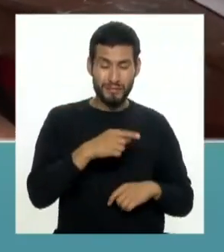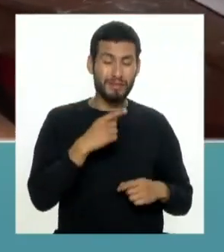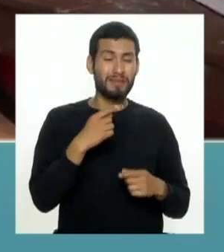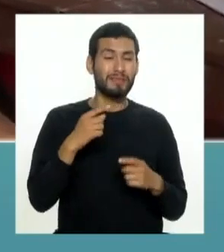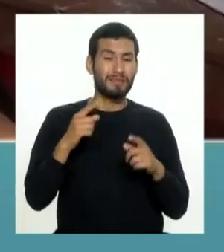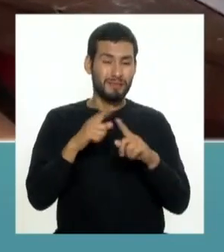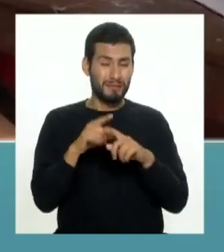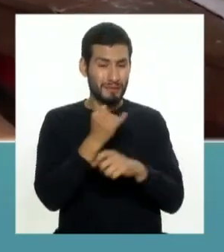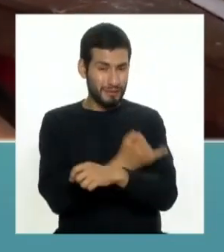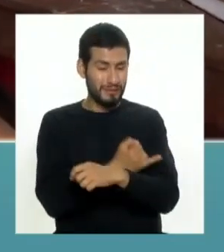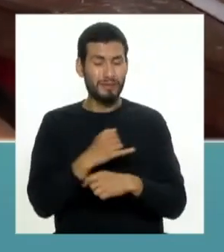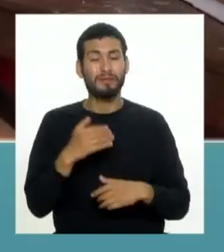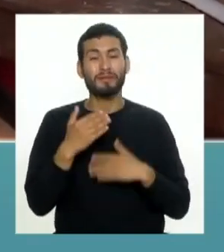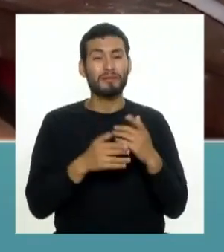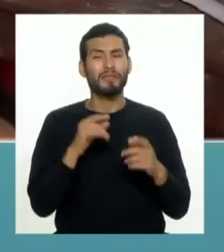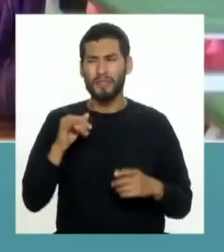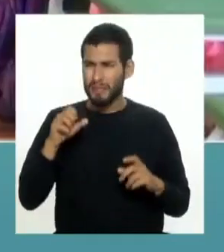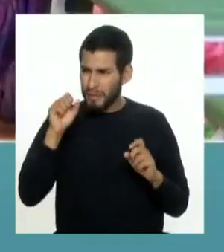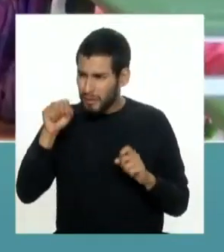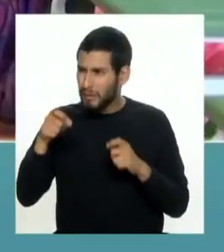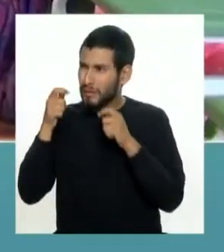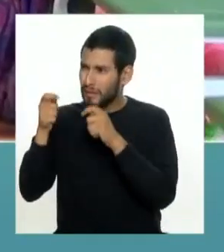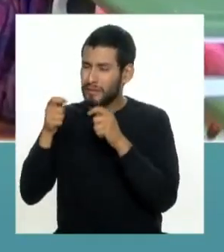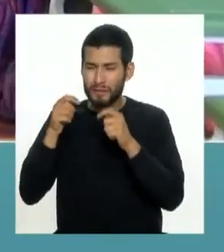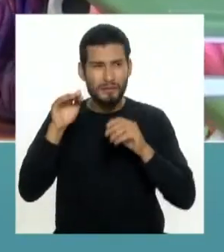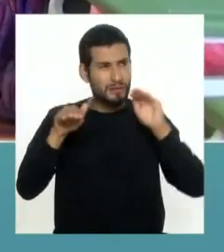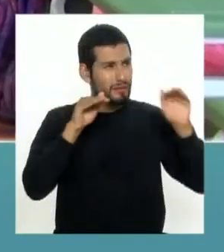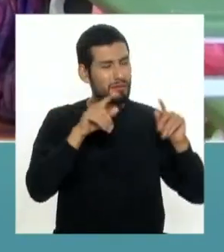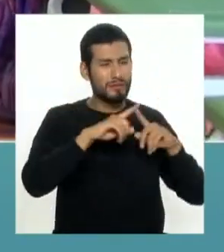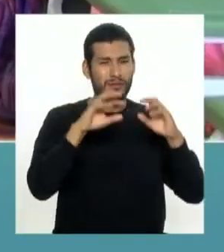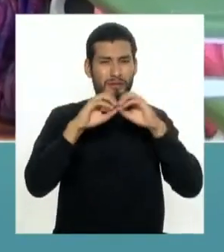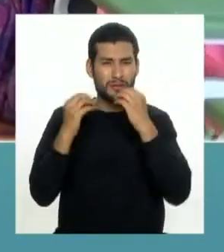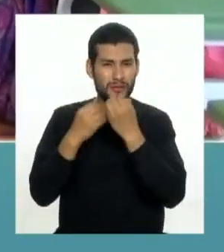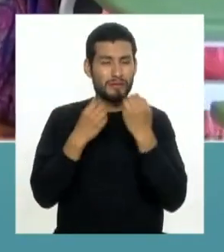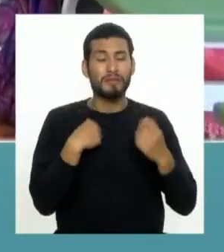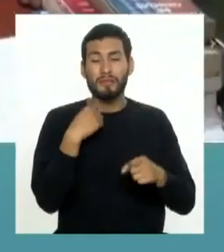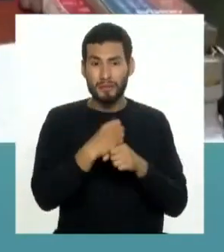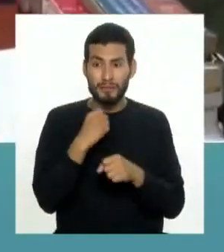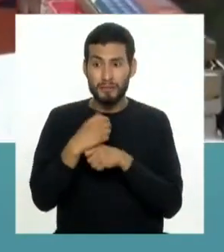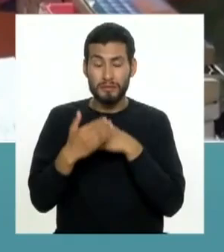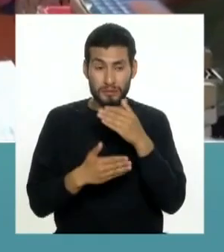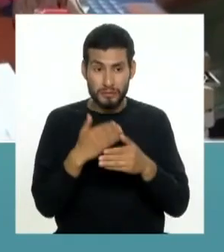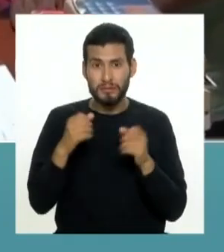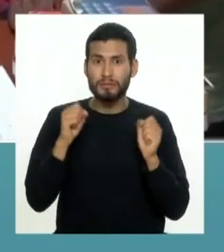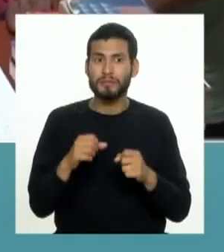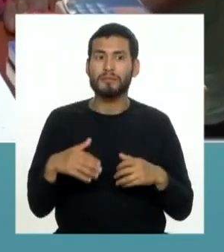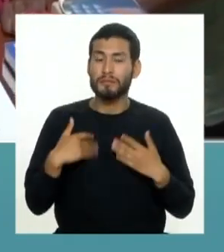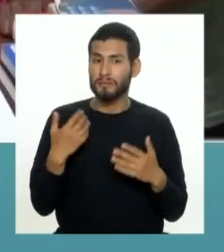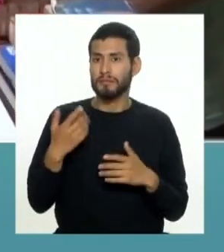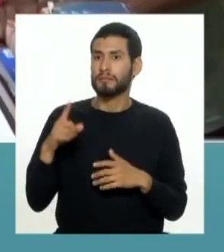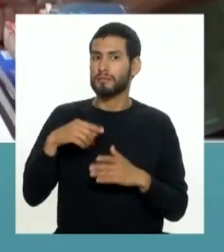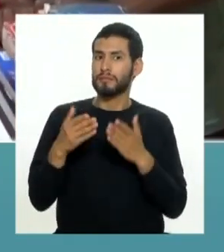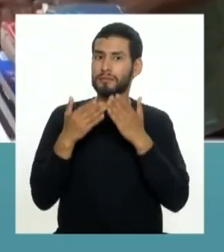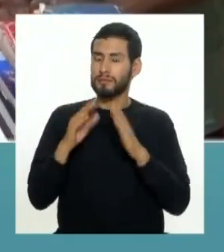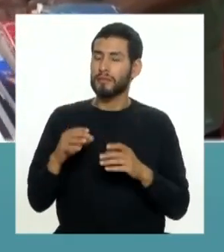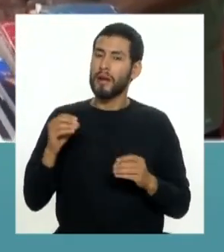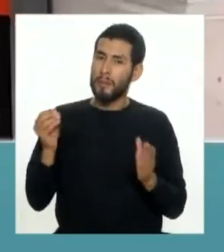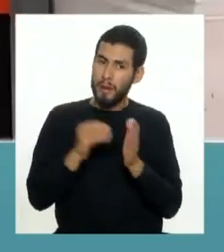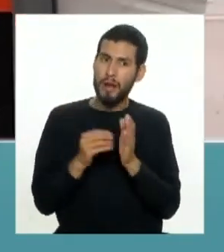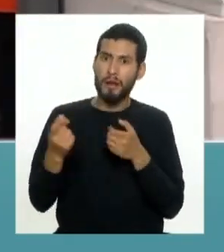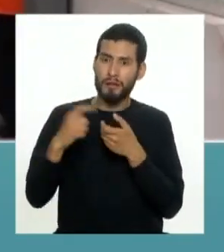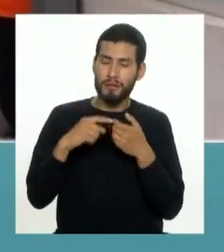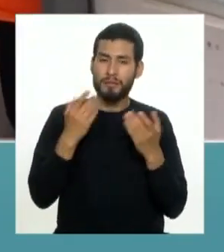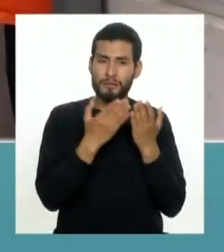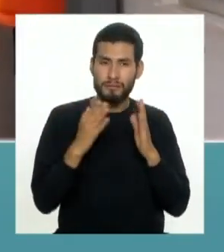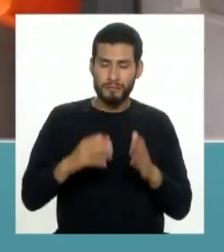y seguimos tocando las puertas tenemos varios convenios en camino para que más de nuestros estudiantes puedan seguir